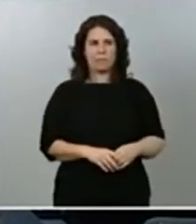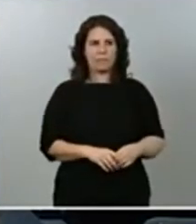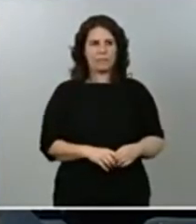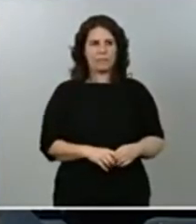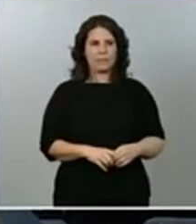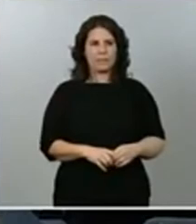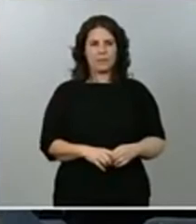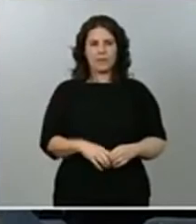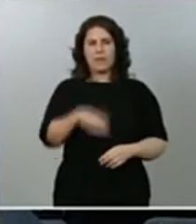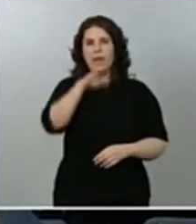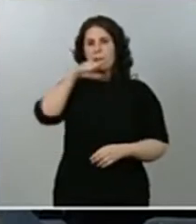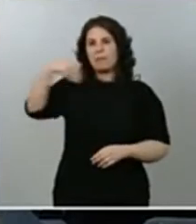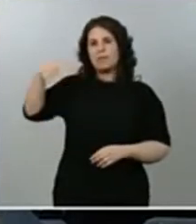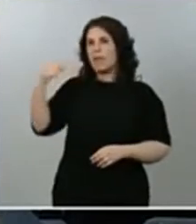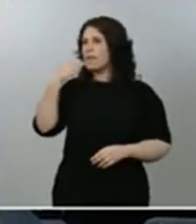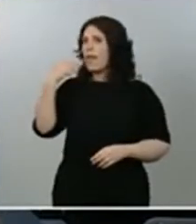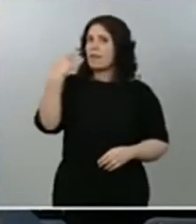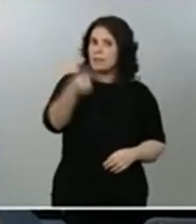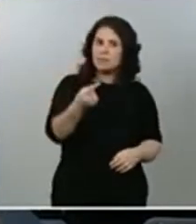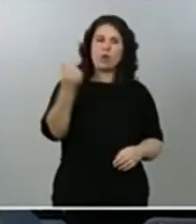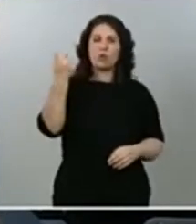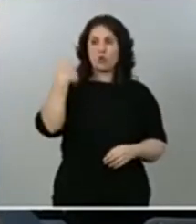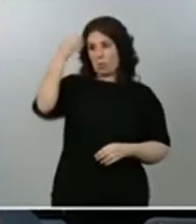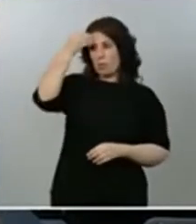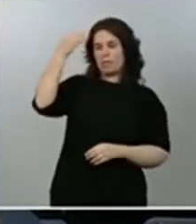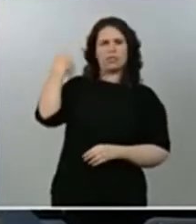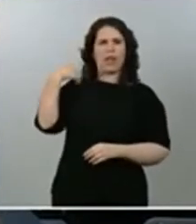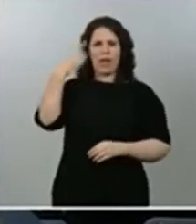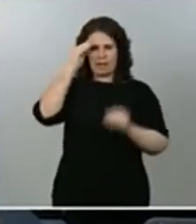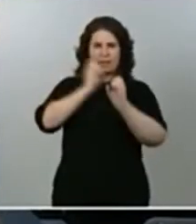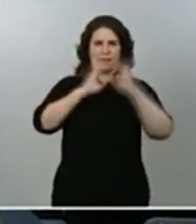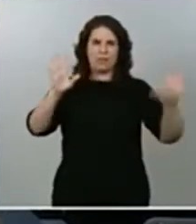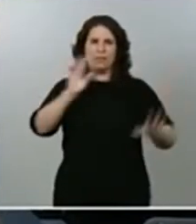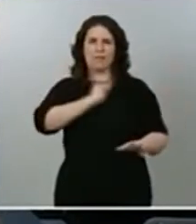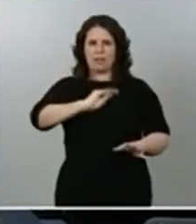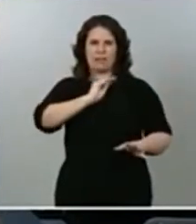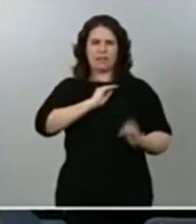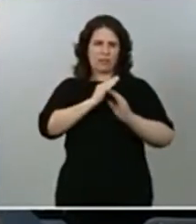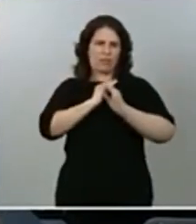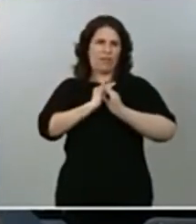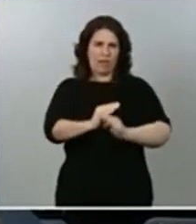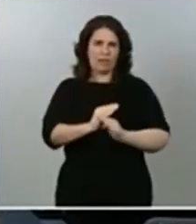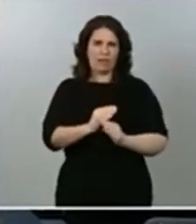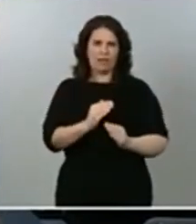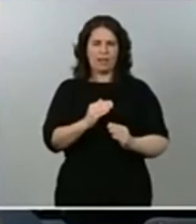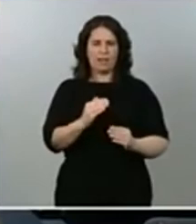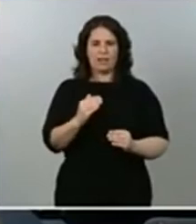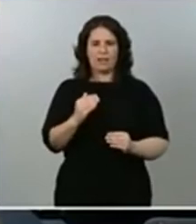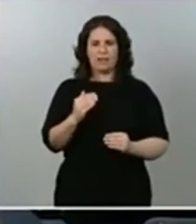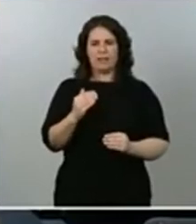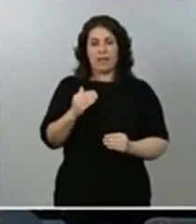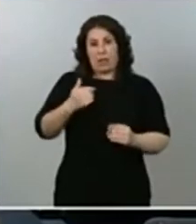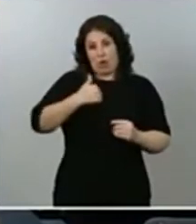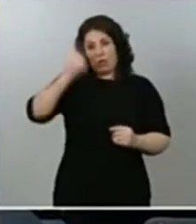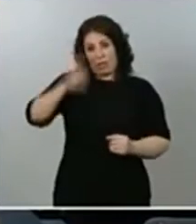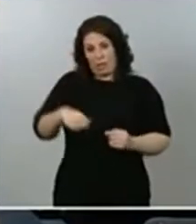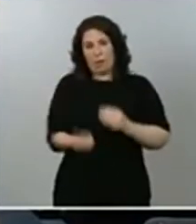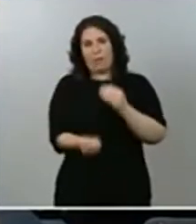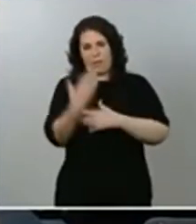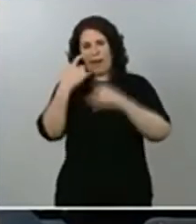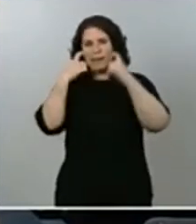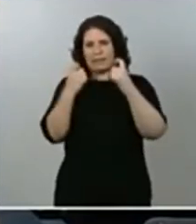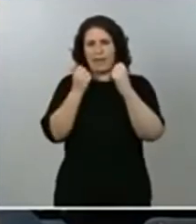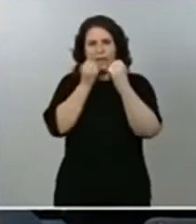yo creo que quedó bastante clara alguna de las ideas que he intentado también transmitir en esta mañana. En primer lugar,